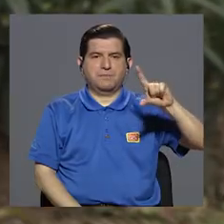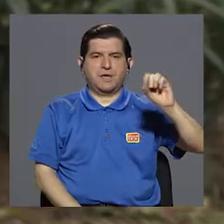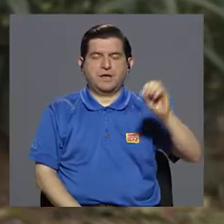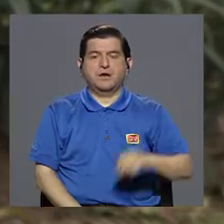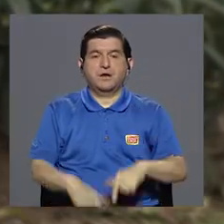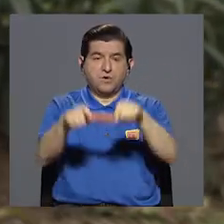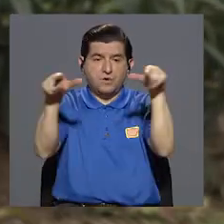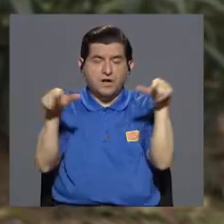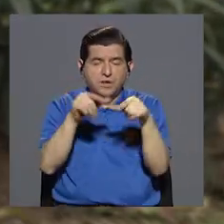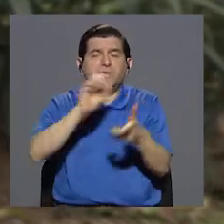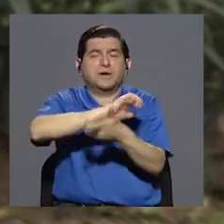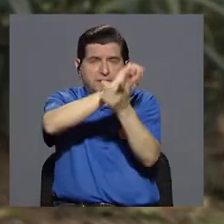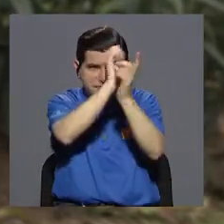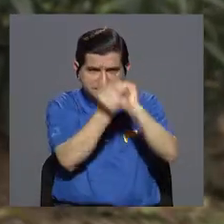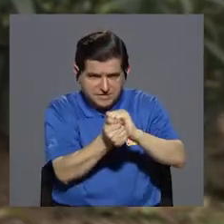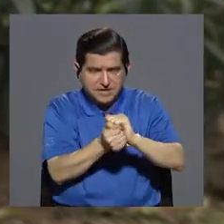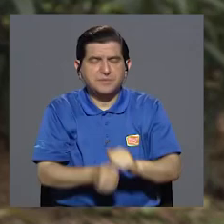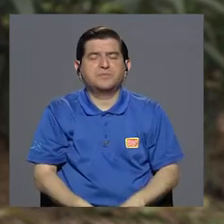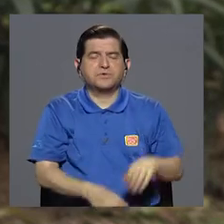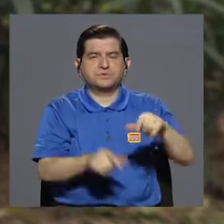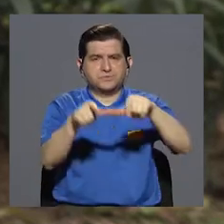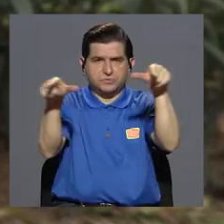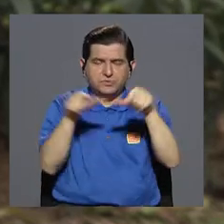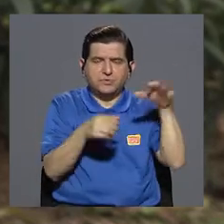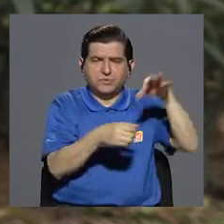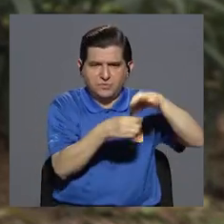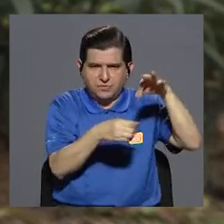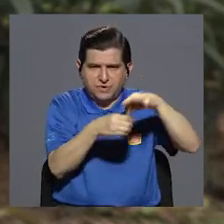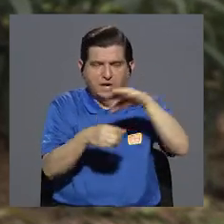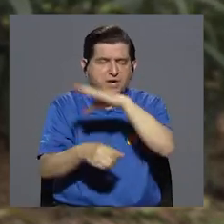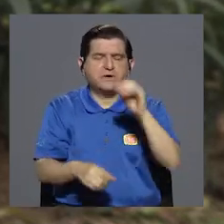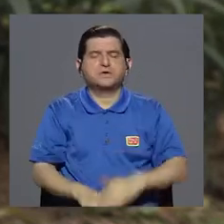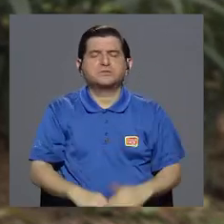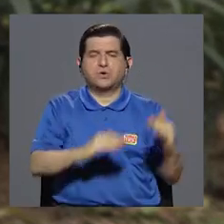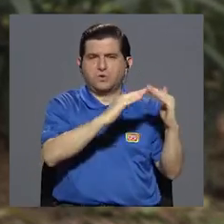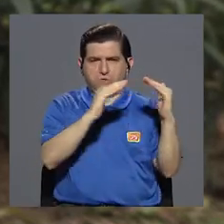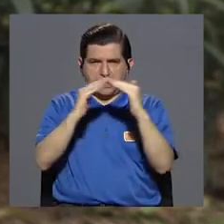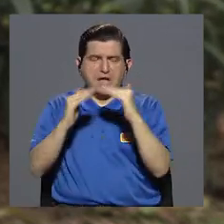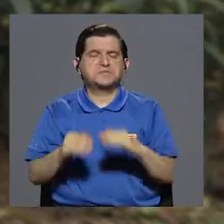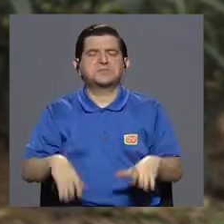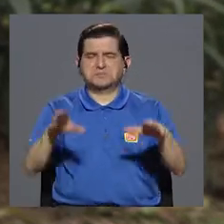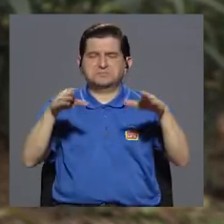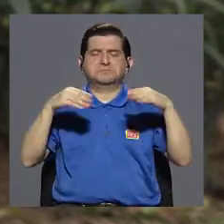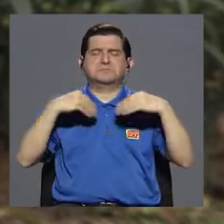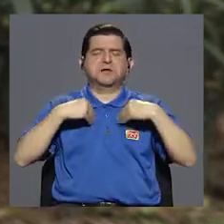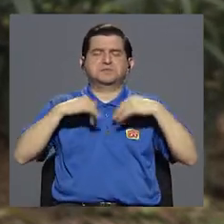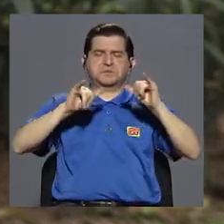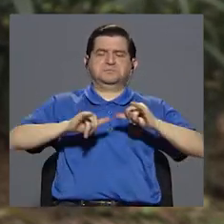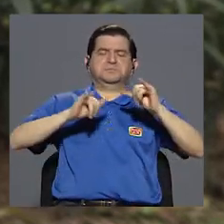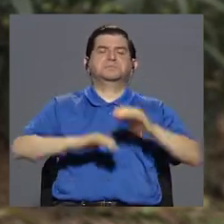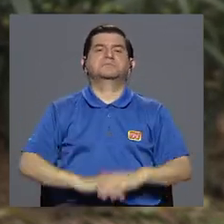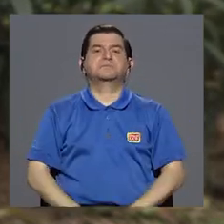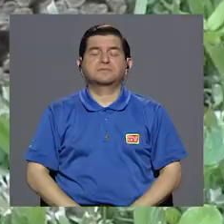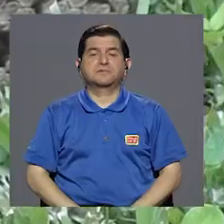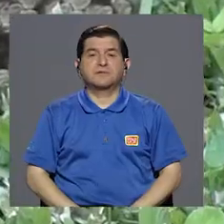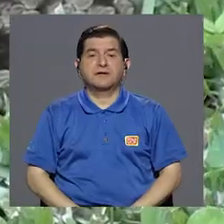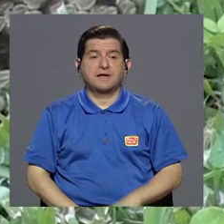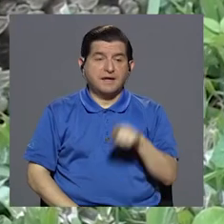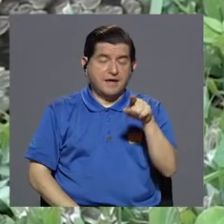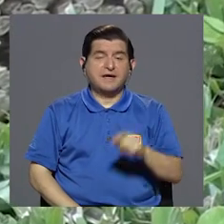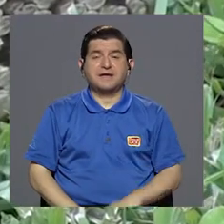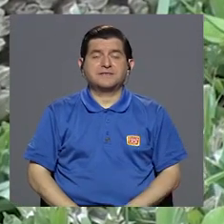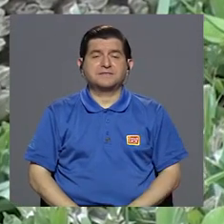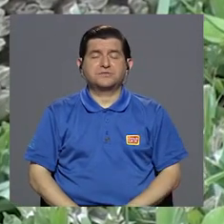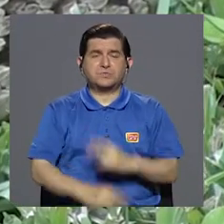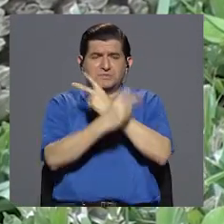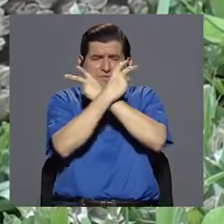a zonas alteradas, a zonas agrícolas e incluso a zonas donde hay residencias en zonas rurales. Entonces, fundamentalmente es un